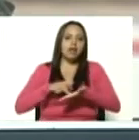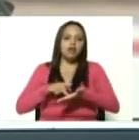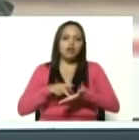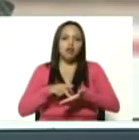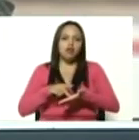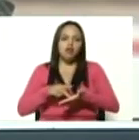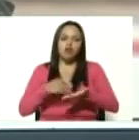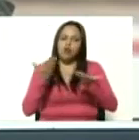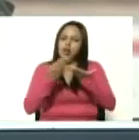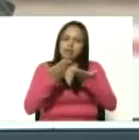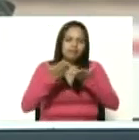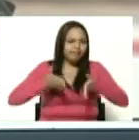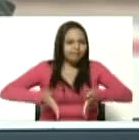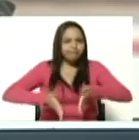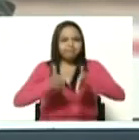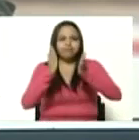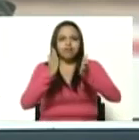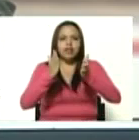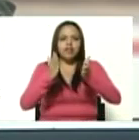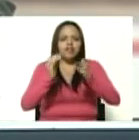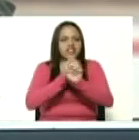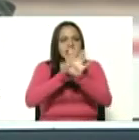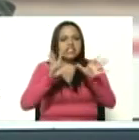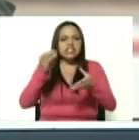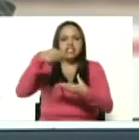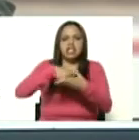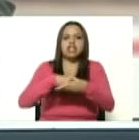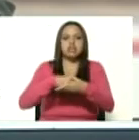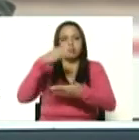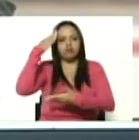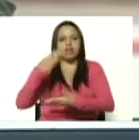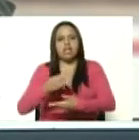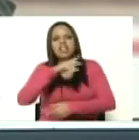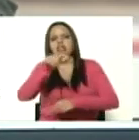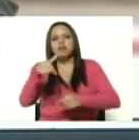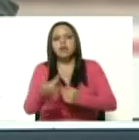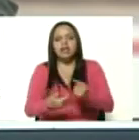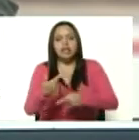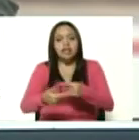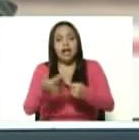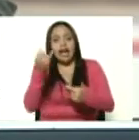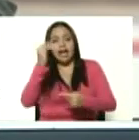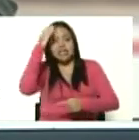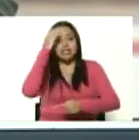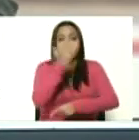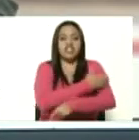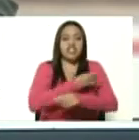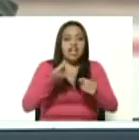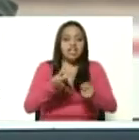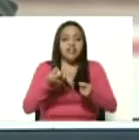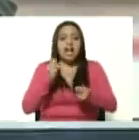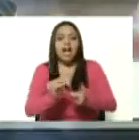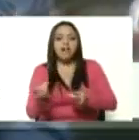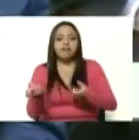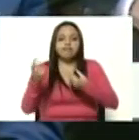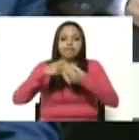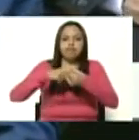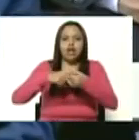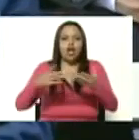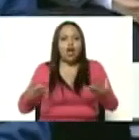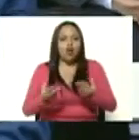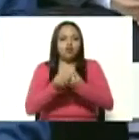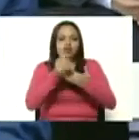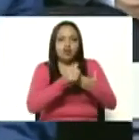y que una vez cuando se fueron a la Reserva Activa se han incorporado como líderes y